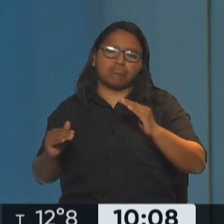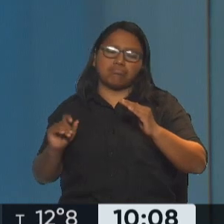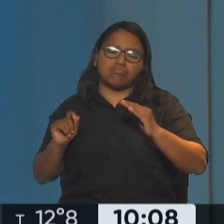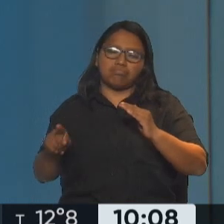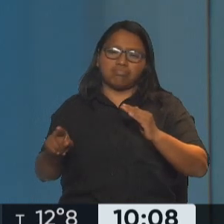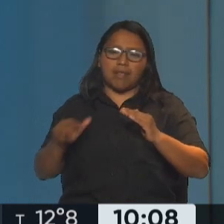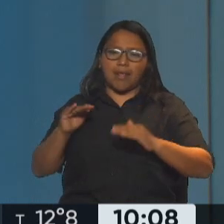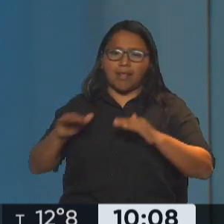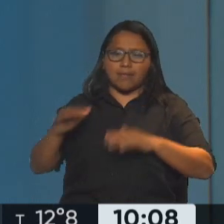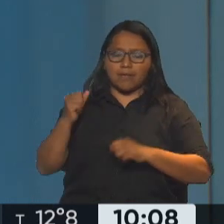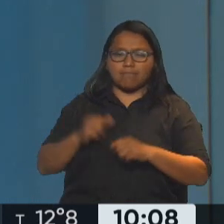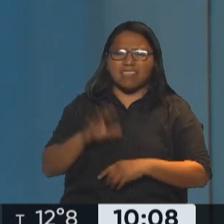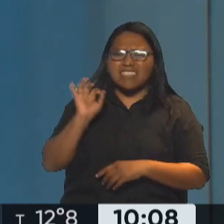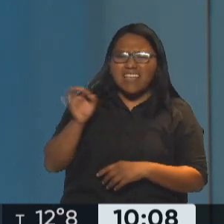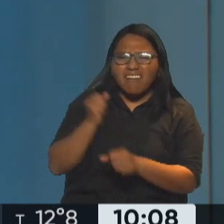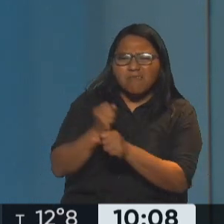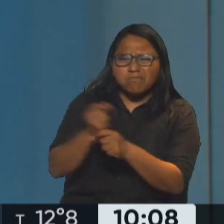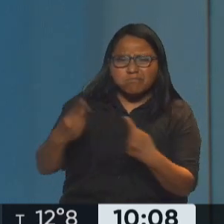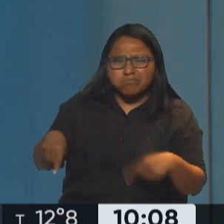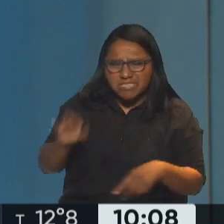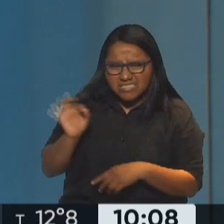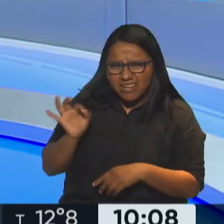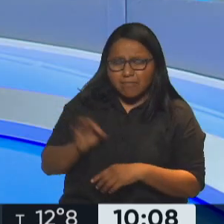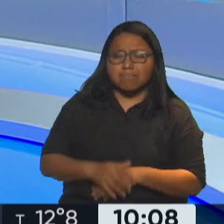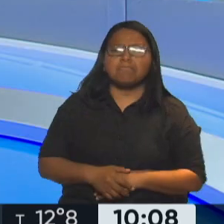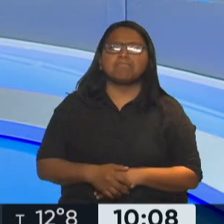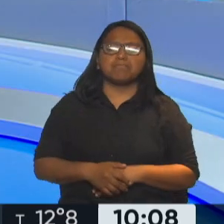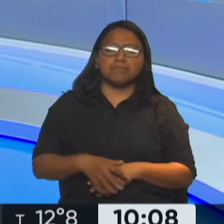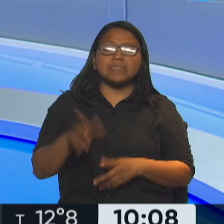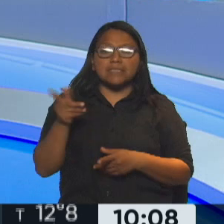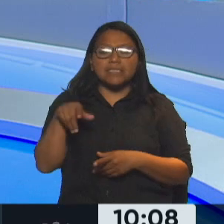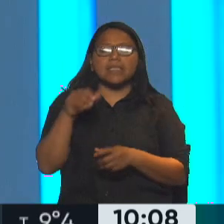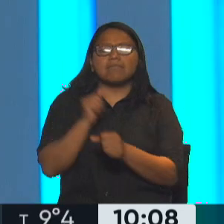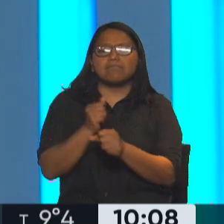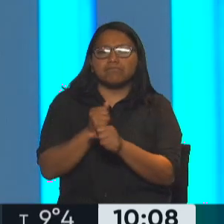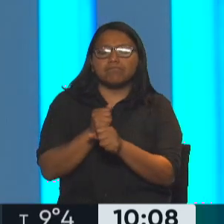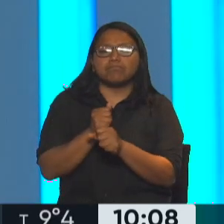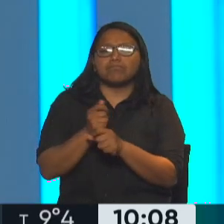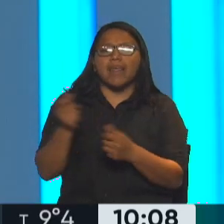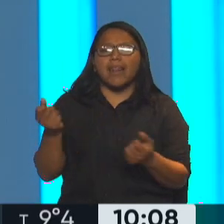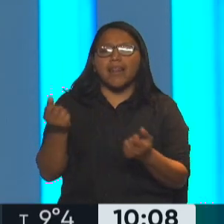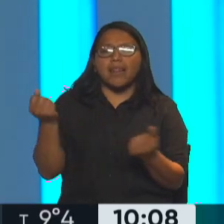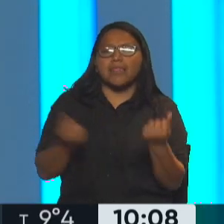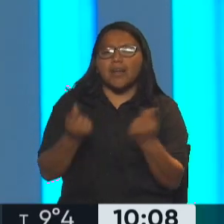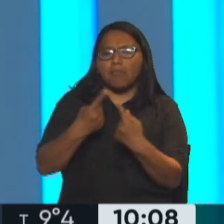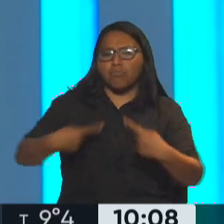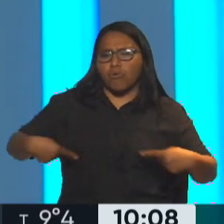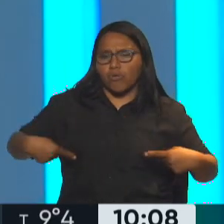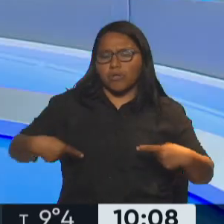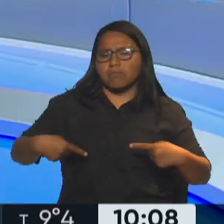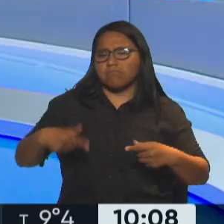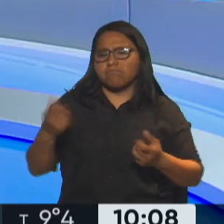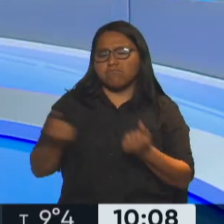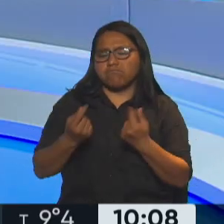esa actividad económica. ¿Sabe a qué se dedica este hombre? Sí, ¿no? Lo que se indicaba en las últimas horas es que estaba relacionado con el transporte a través de